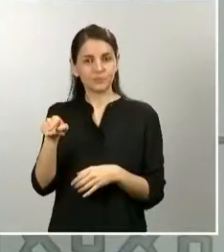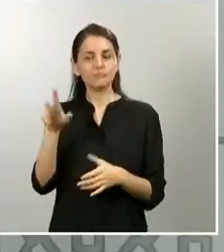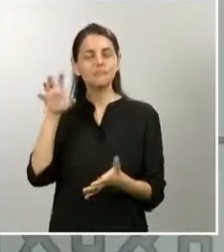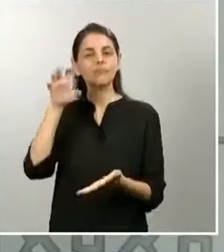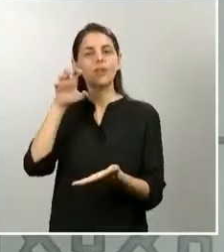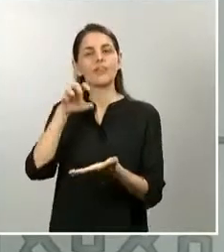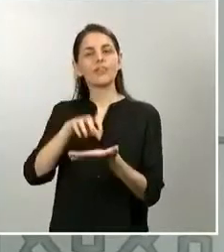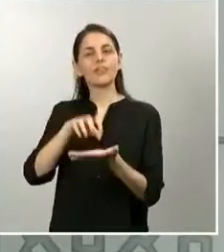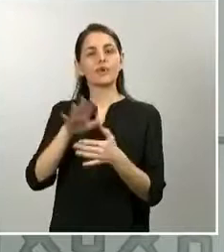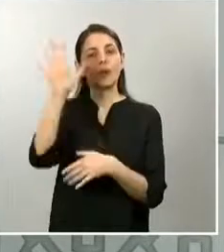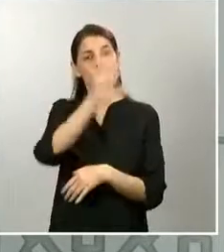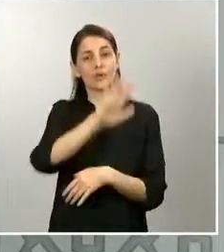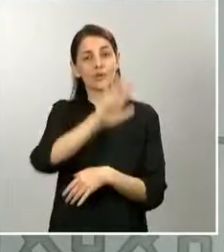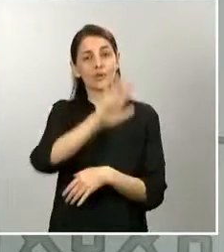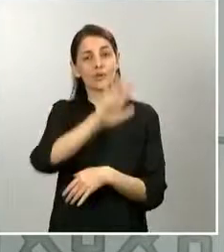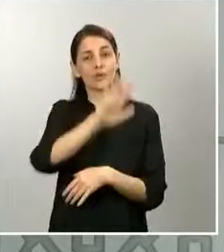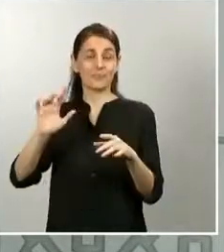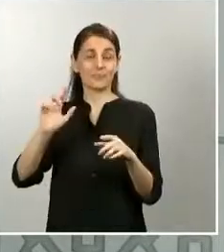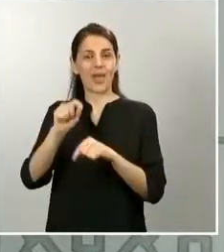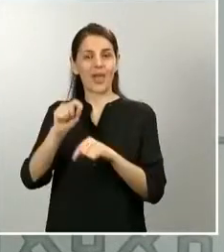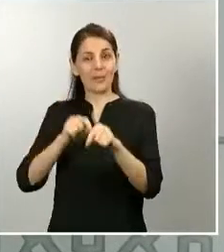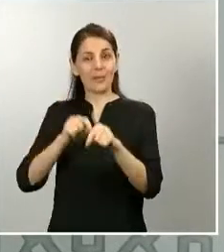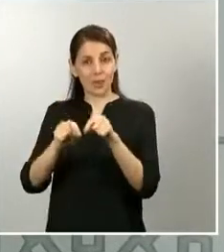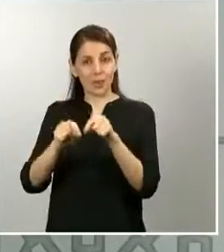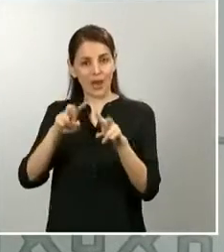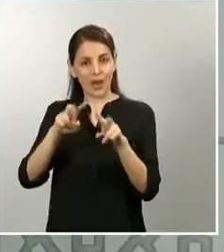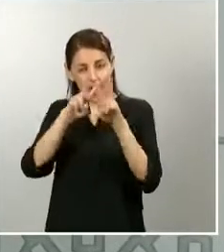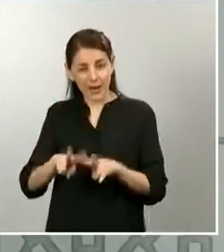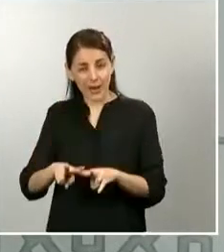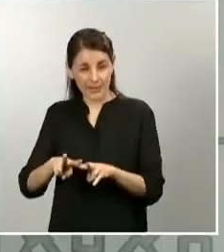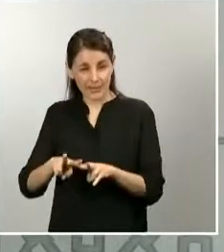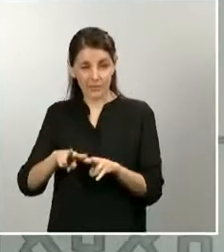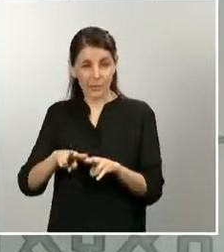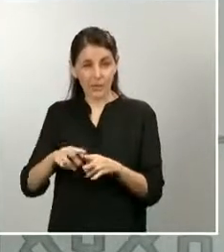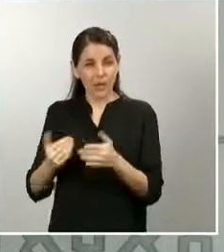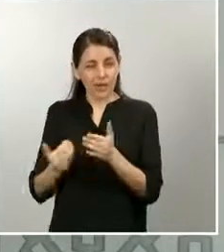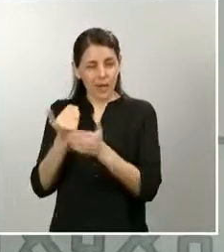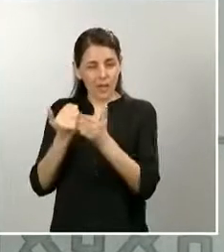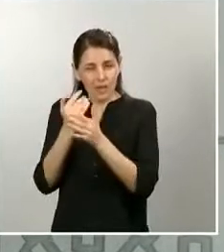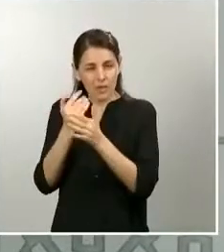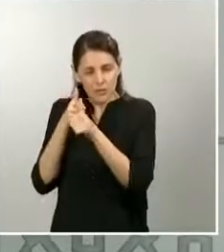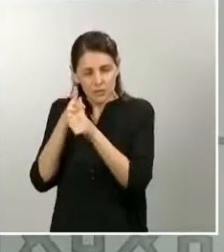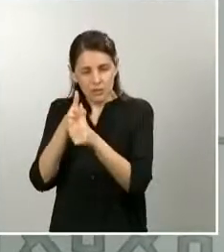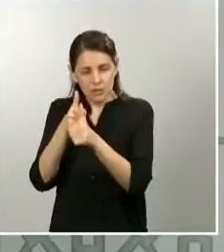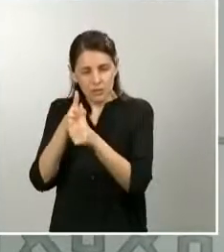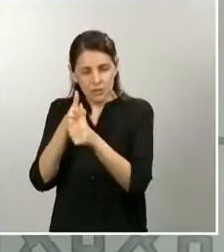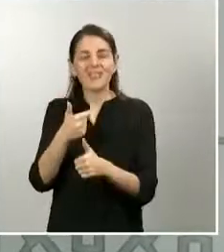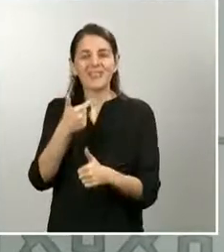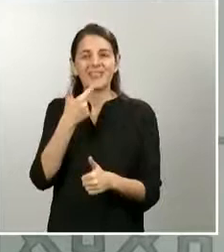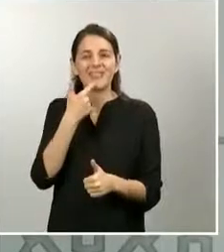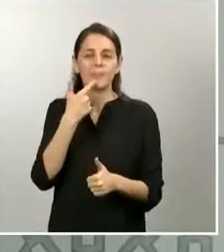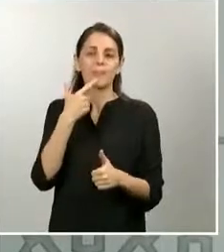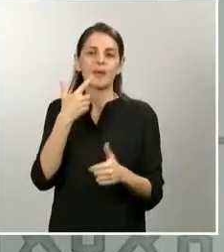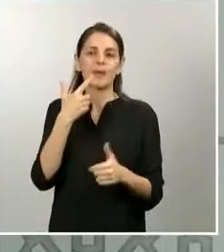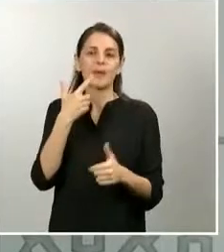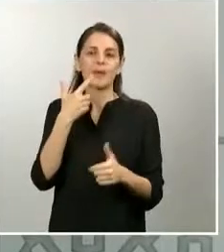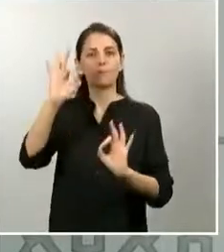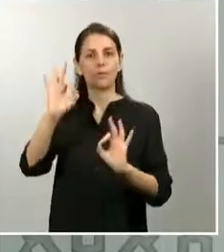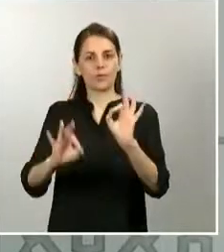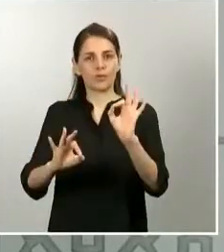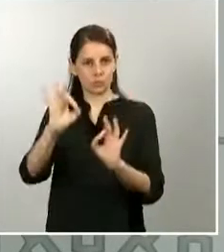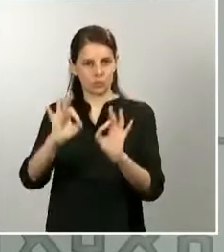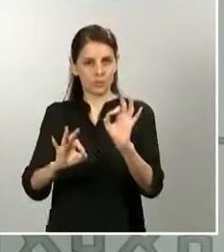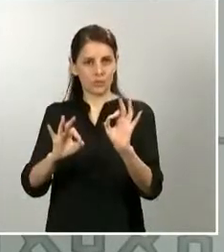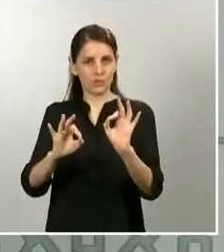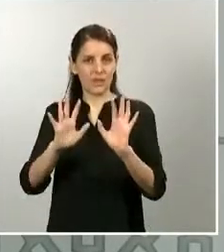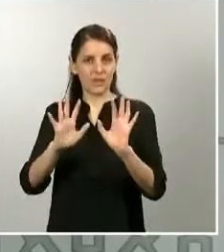de forma constante, sabemos que alrededor de un 10%, como mucho, estimamos hasta este momento,